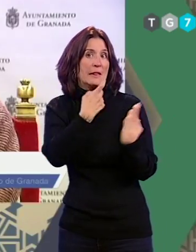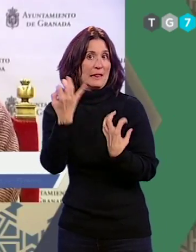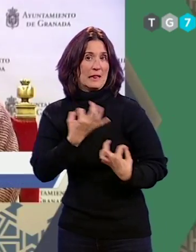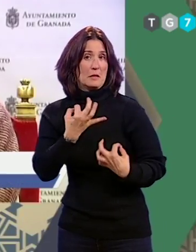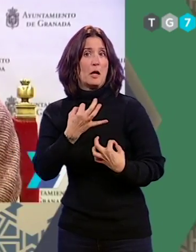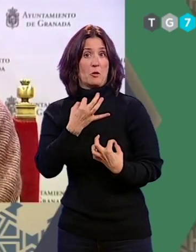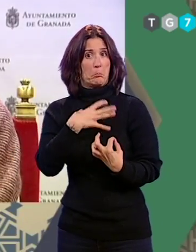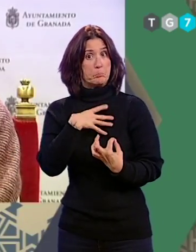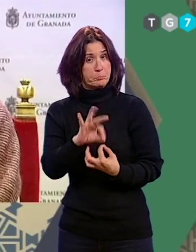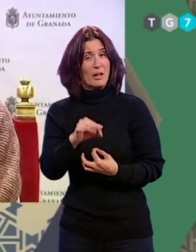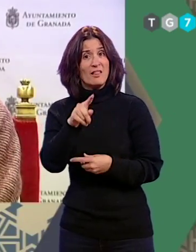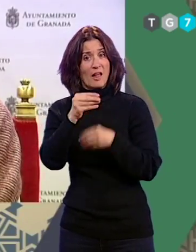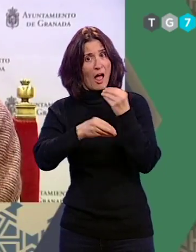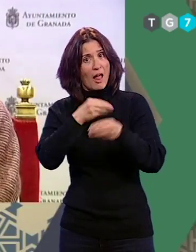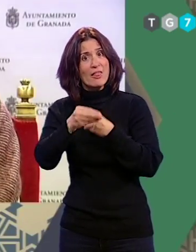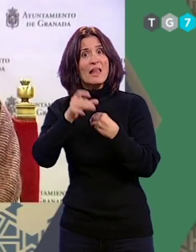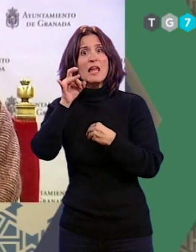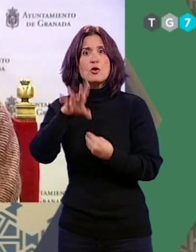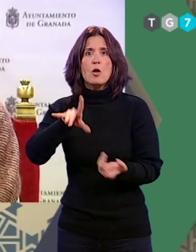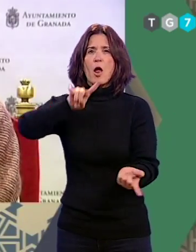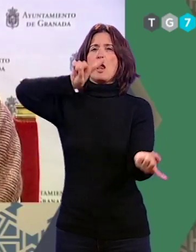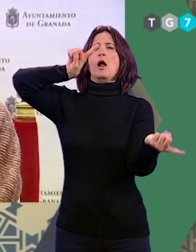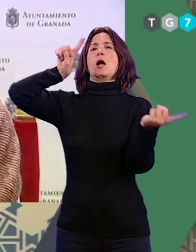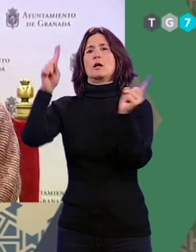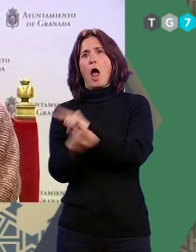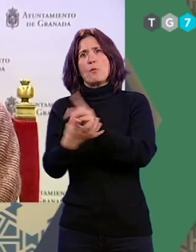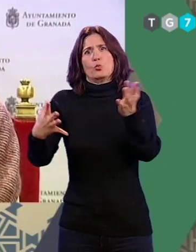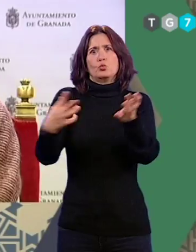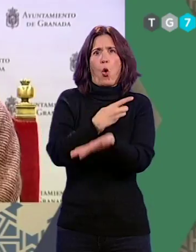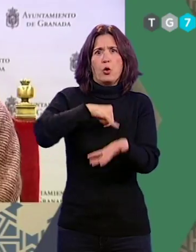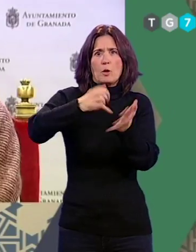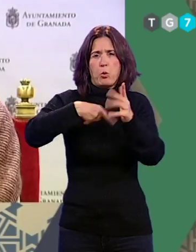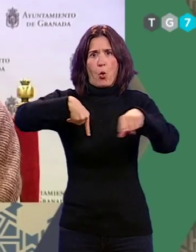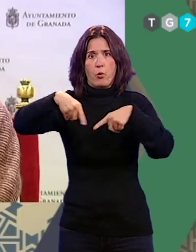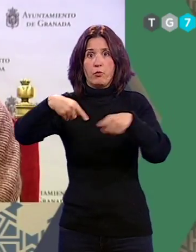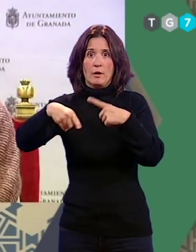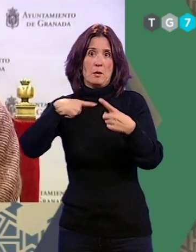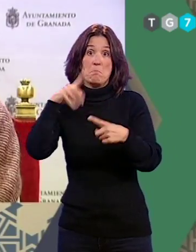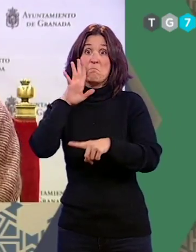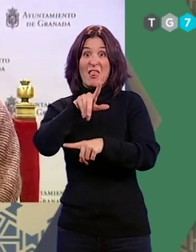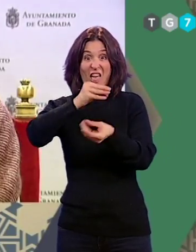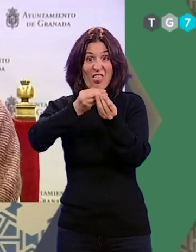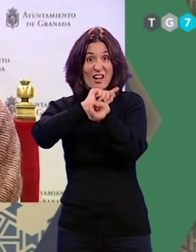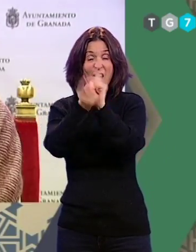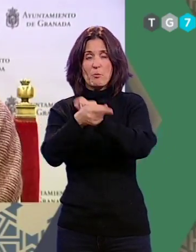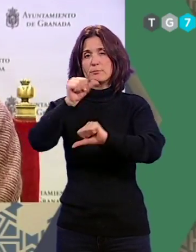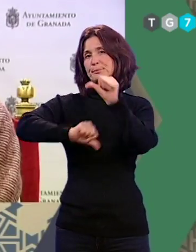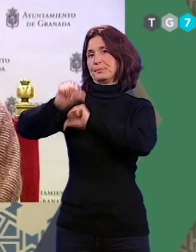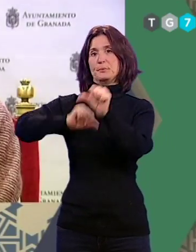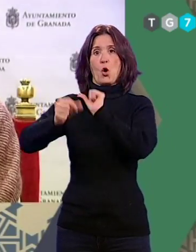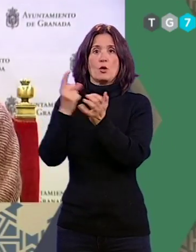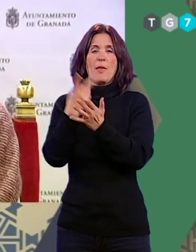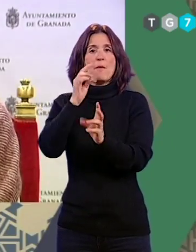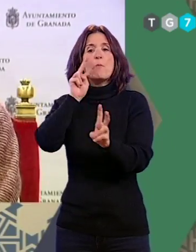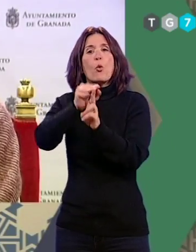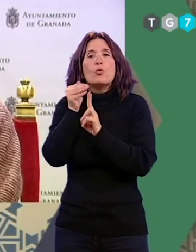podía hacer evidentemente sin hacer un cambio así en el transporte que repetimos. parece que es una vuelta atrás cuando Granada necesita mirar al